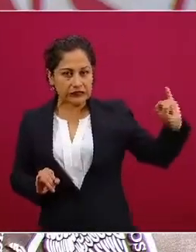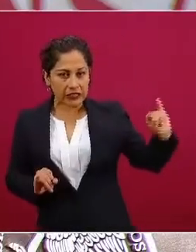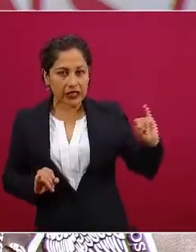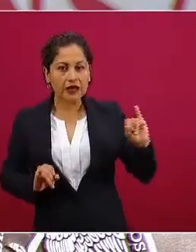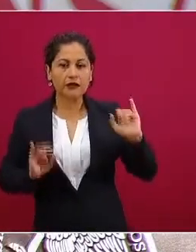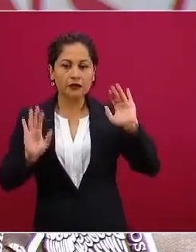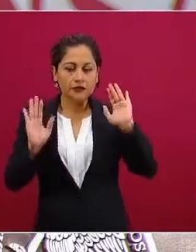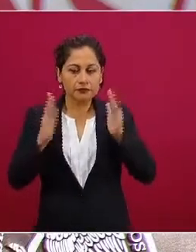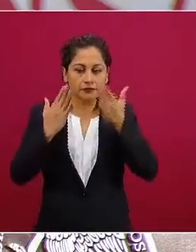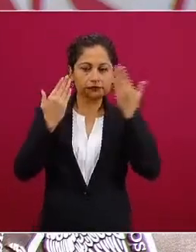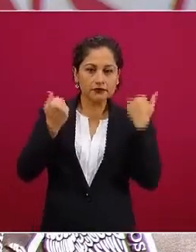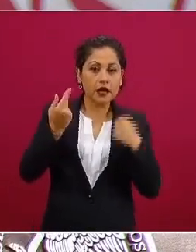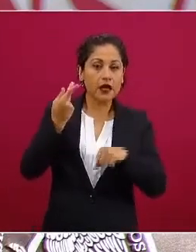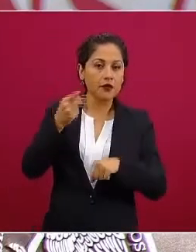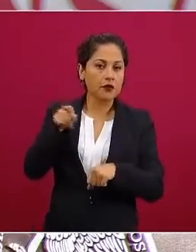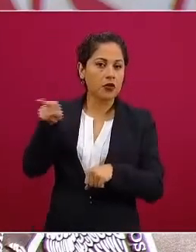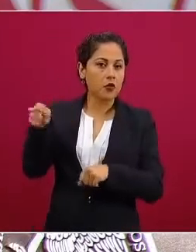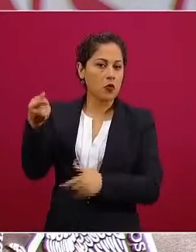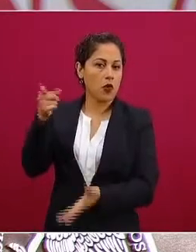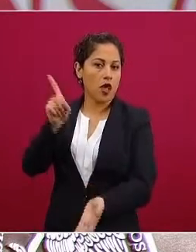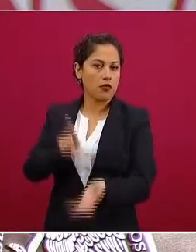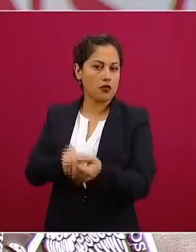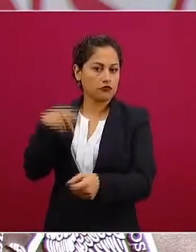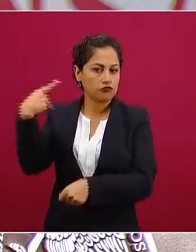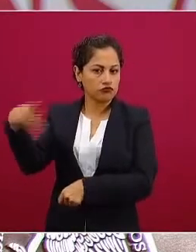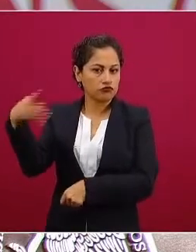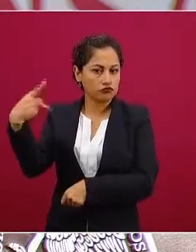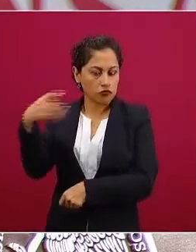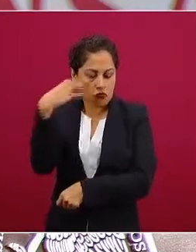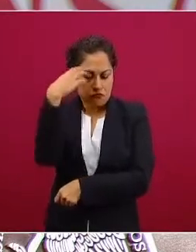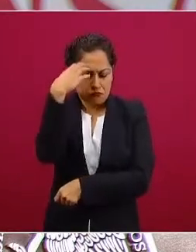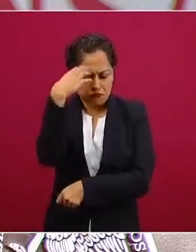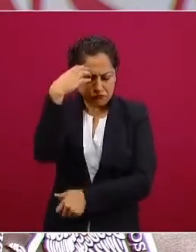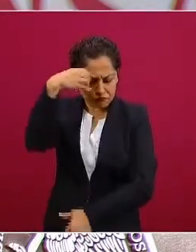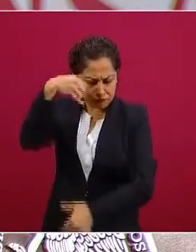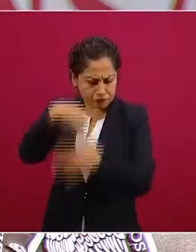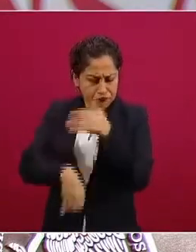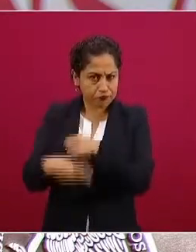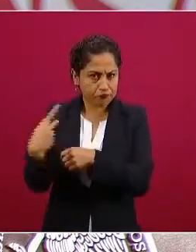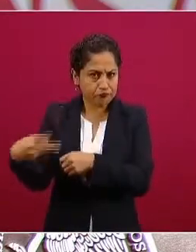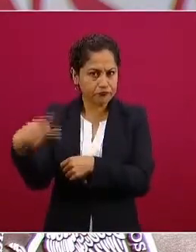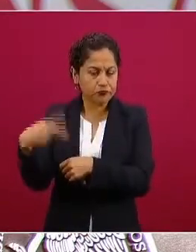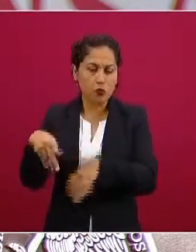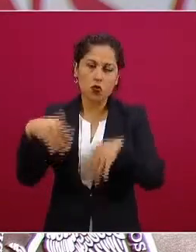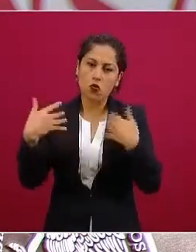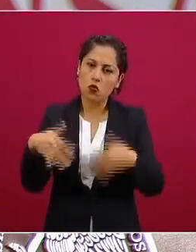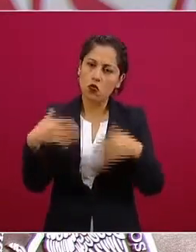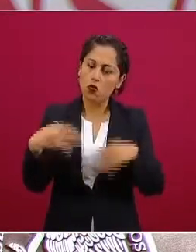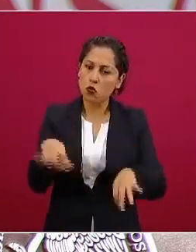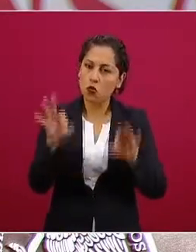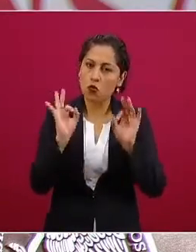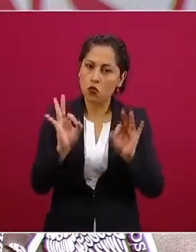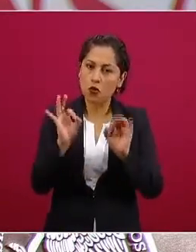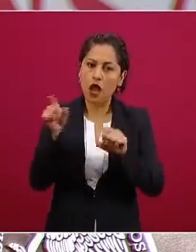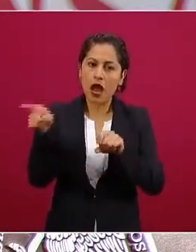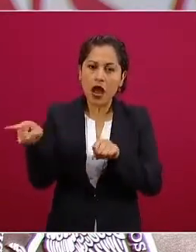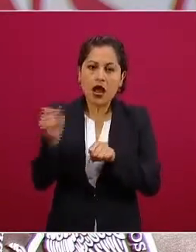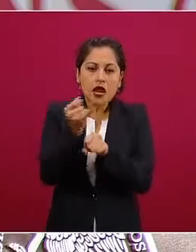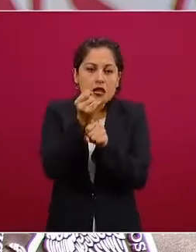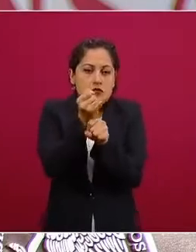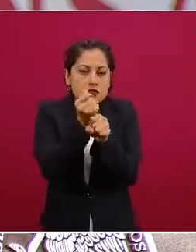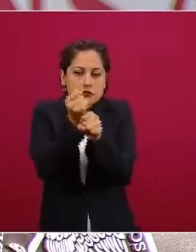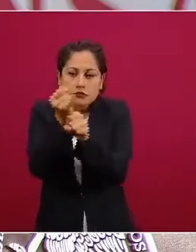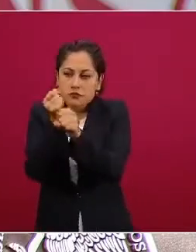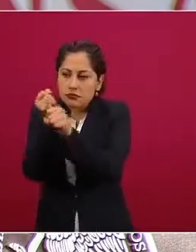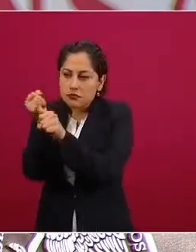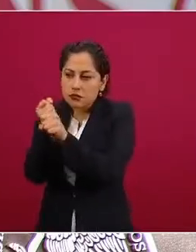buen analista político que se mete más a entender lo que